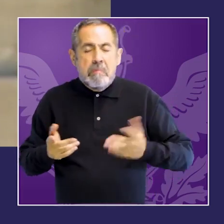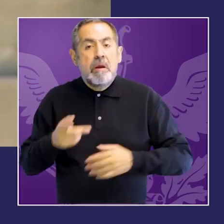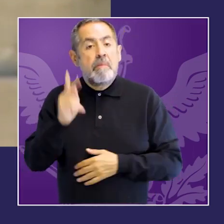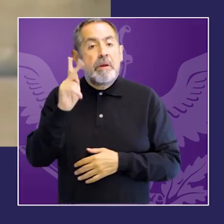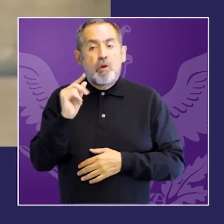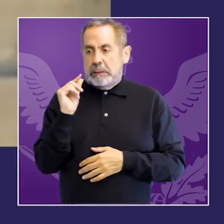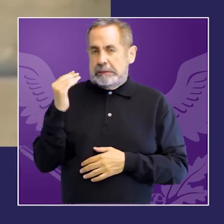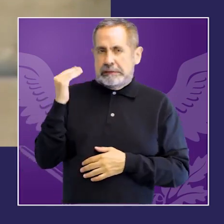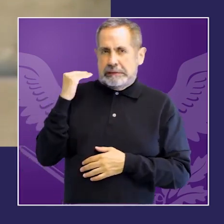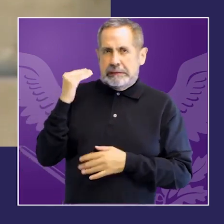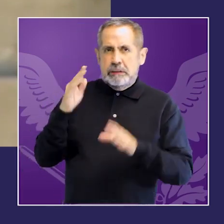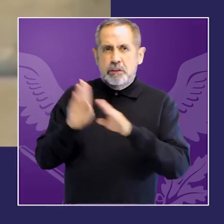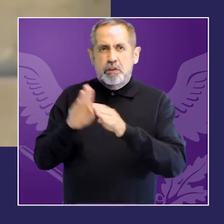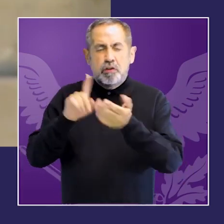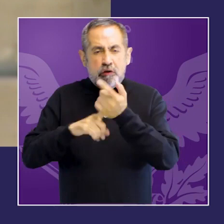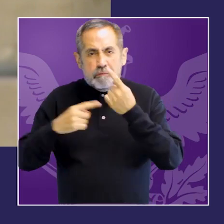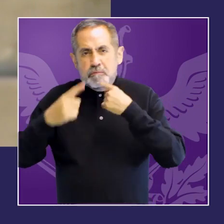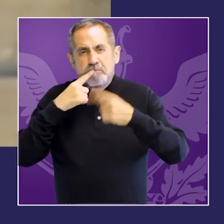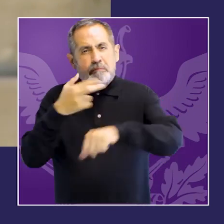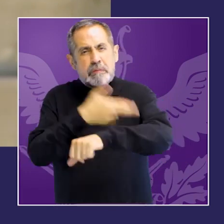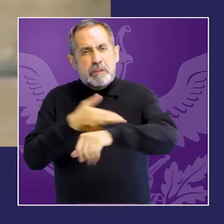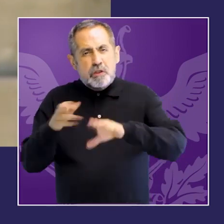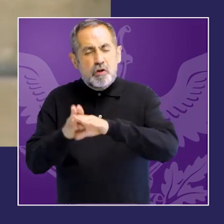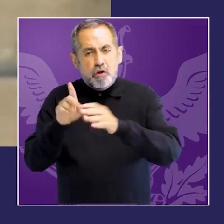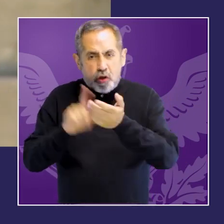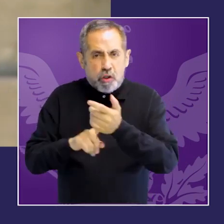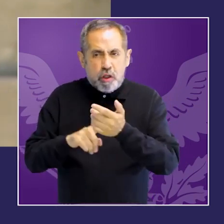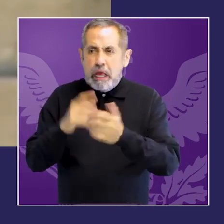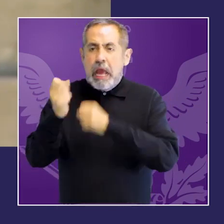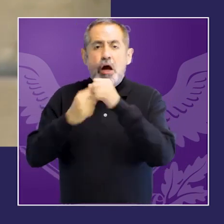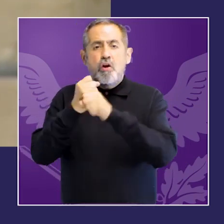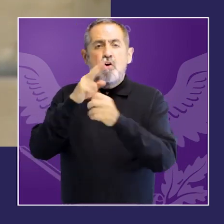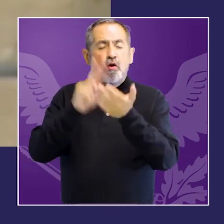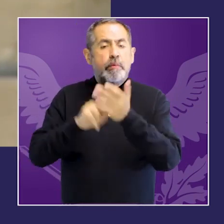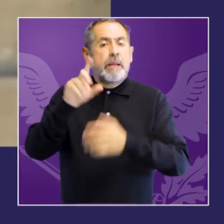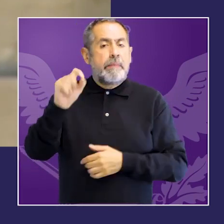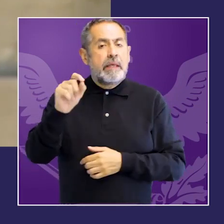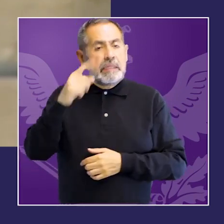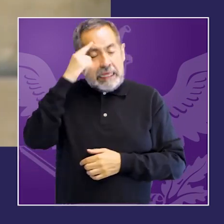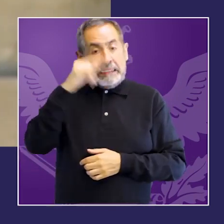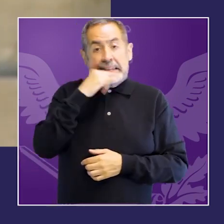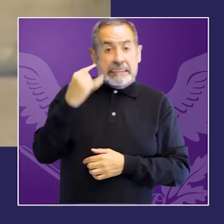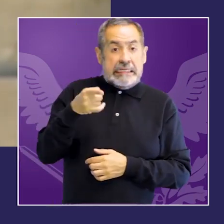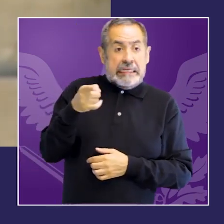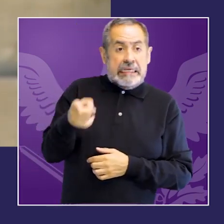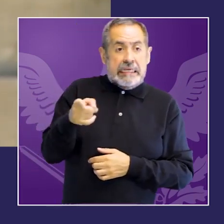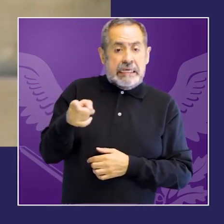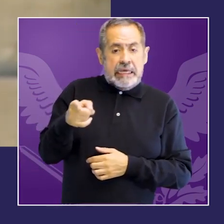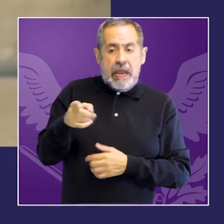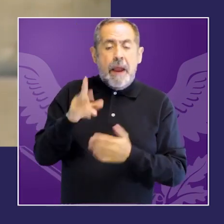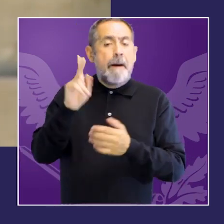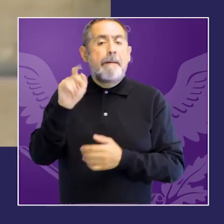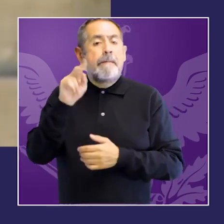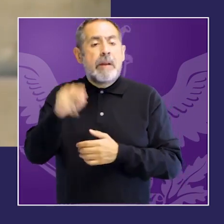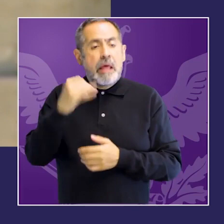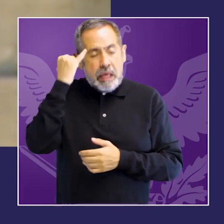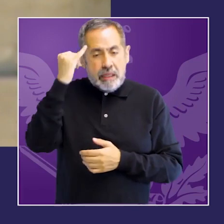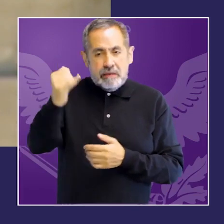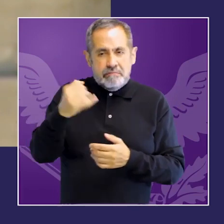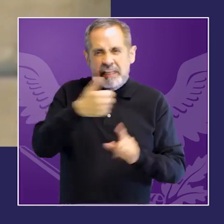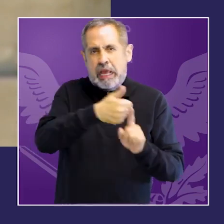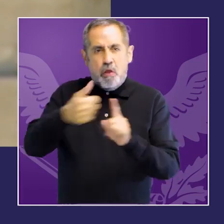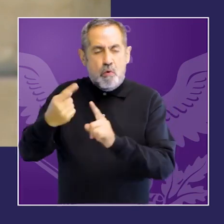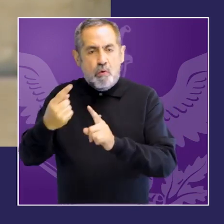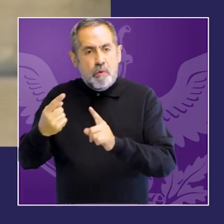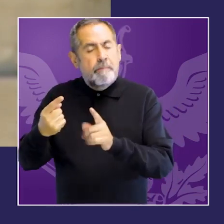Más allá del enfoque seleccionado en estos cuatro países, hay algunas consideraciones generales que quería compartir de manera previa a partir del